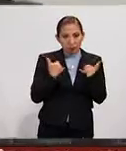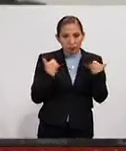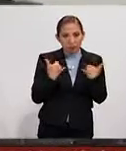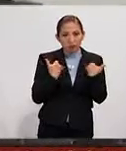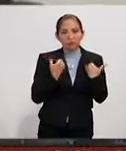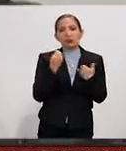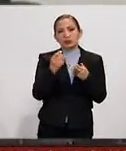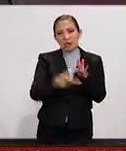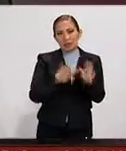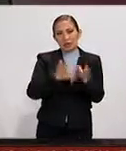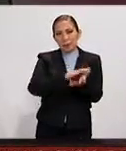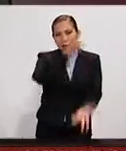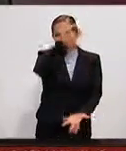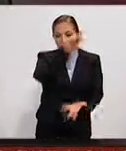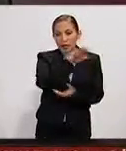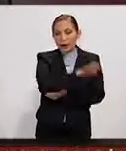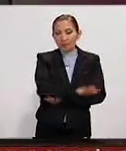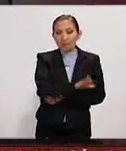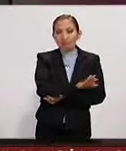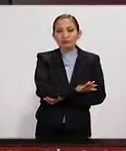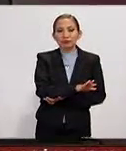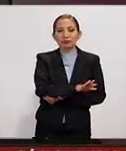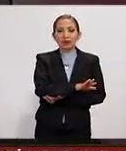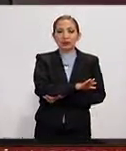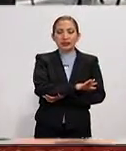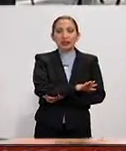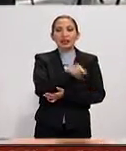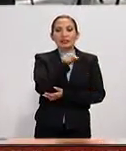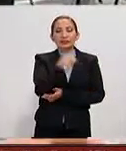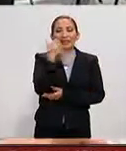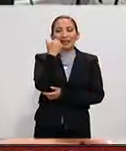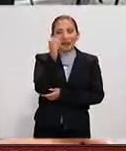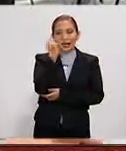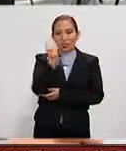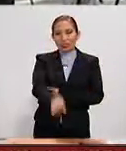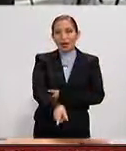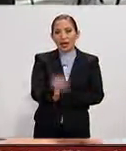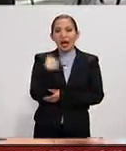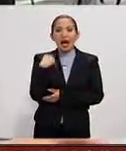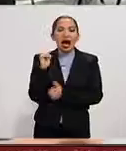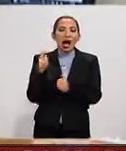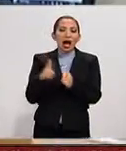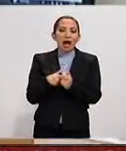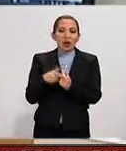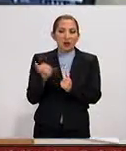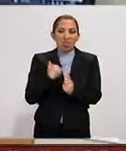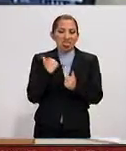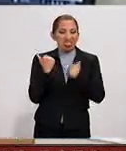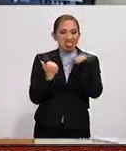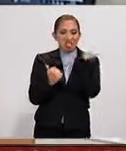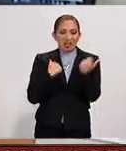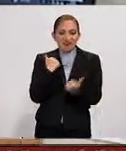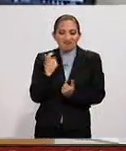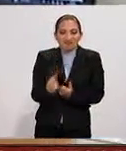casos, en el que se busca precisamente sacar algún tipo de ventaja,